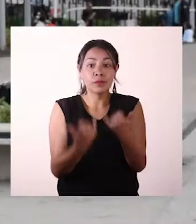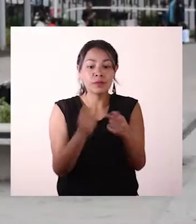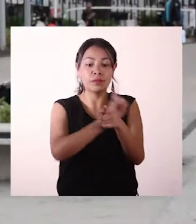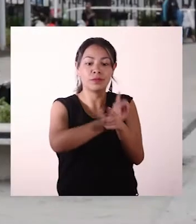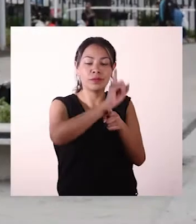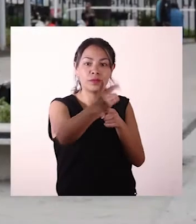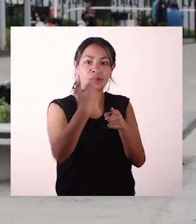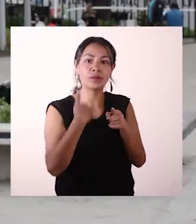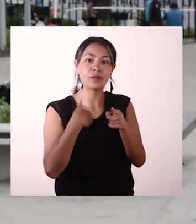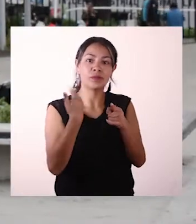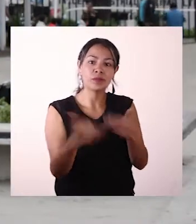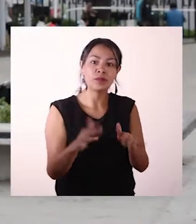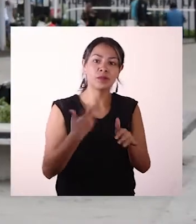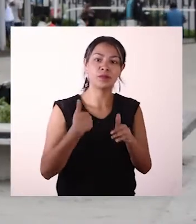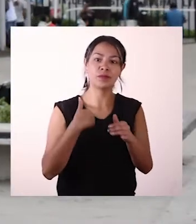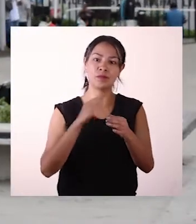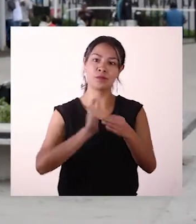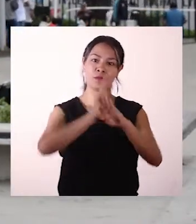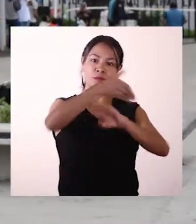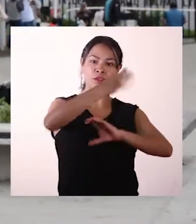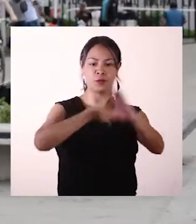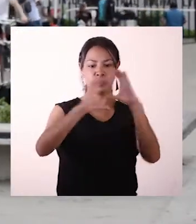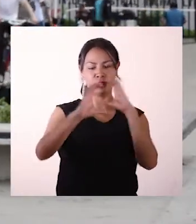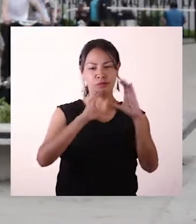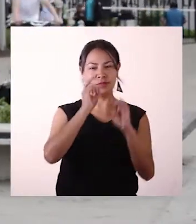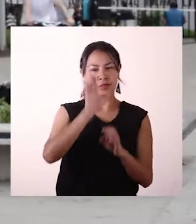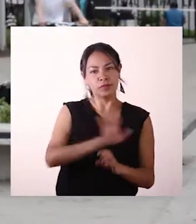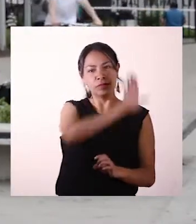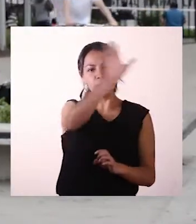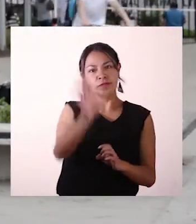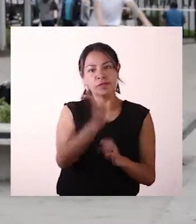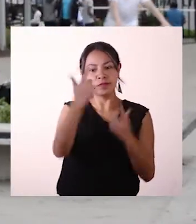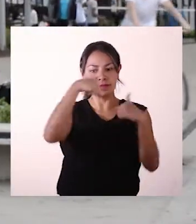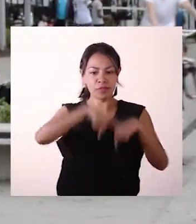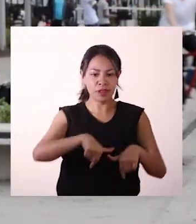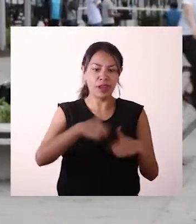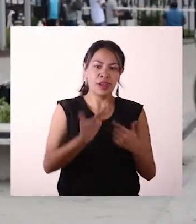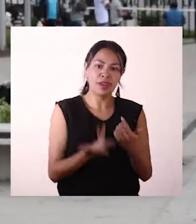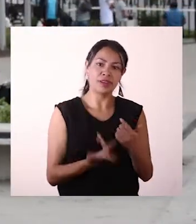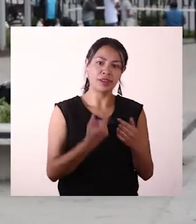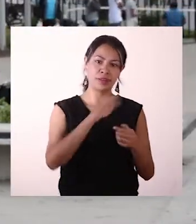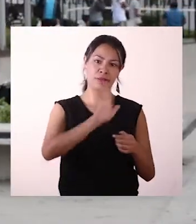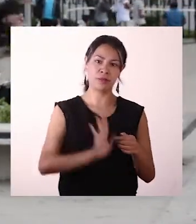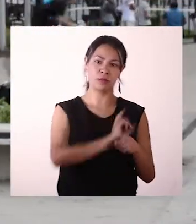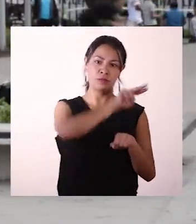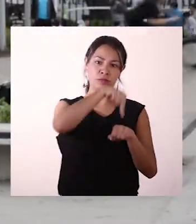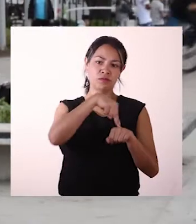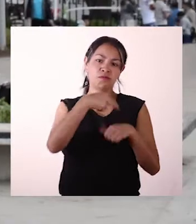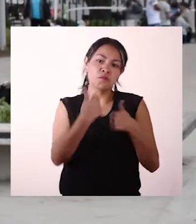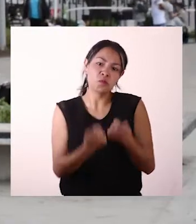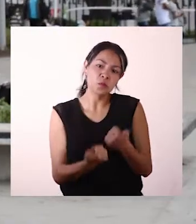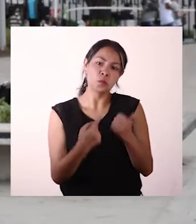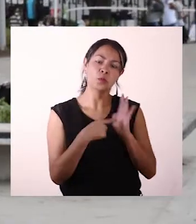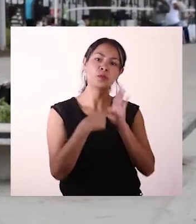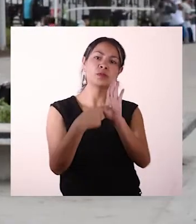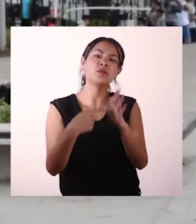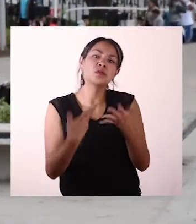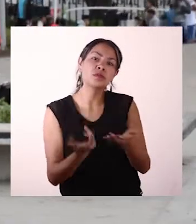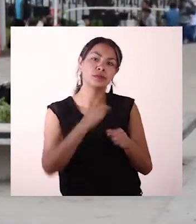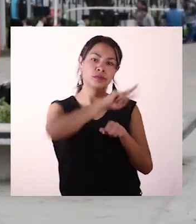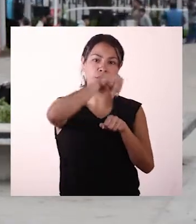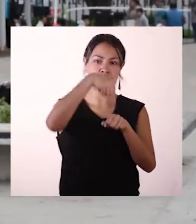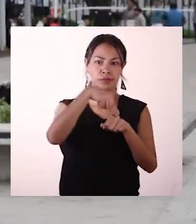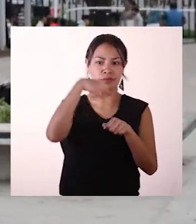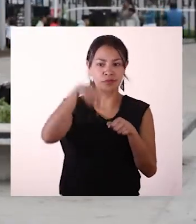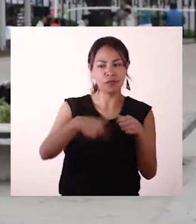Esta semana atendimos la invitación de varios medios de comunicación nacionales inquietos por lo que estamos haciendo bien desde nuestro departamento de Nariño. Me refiero a